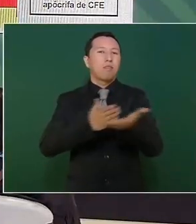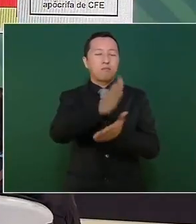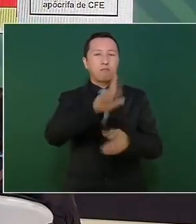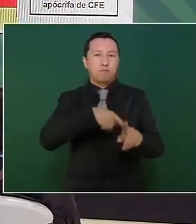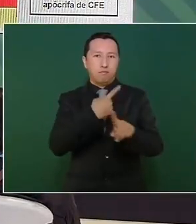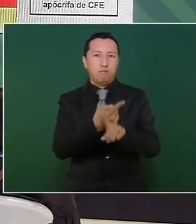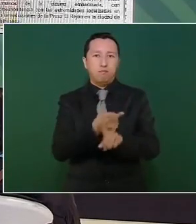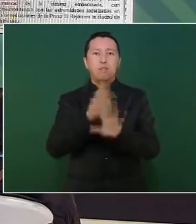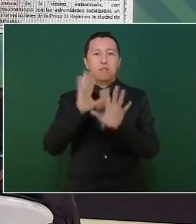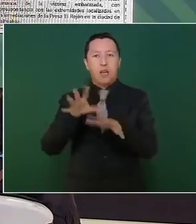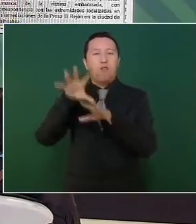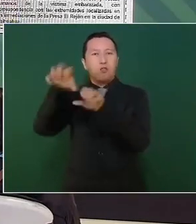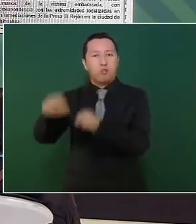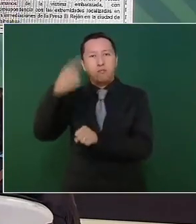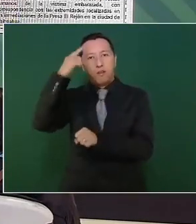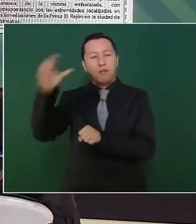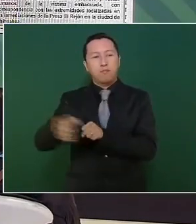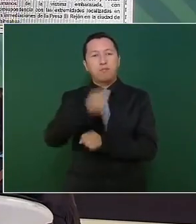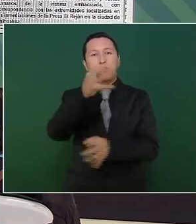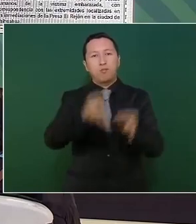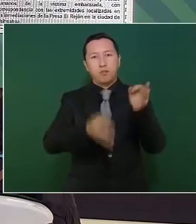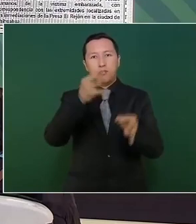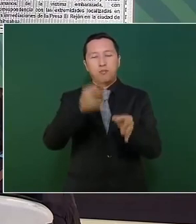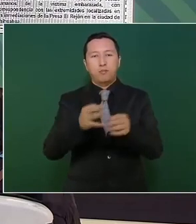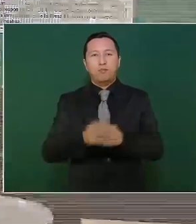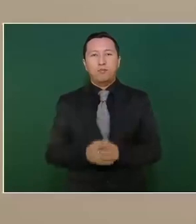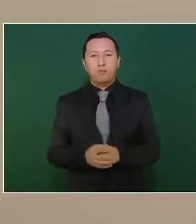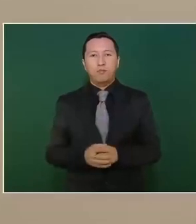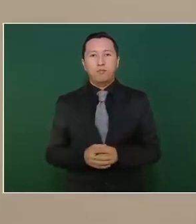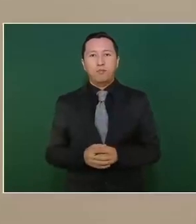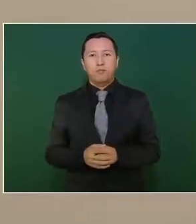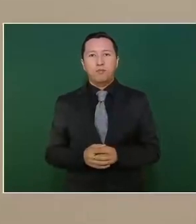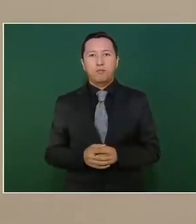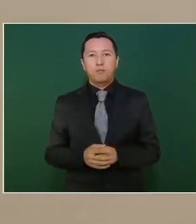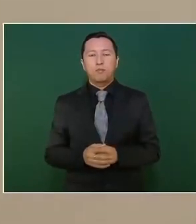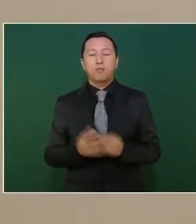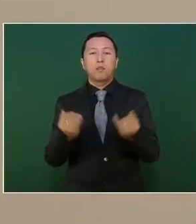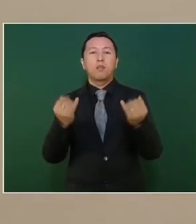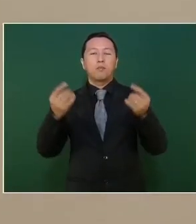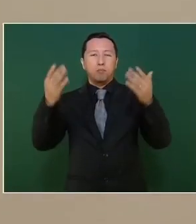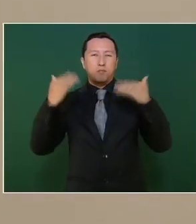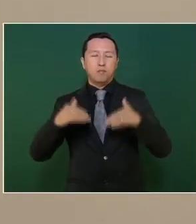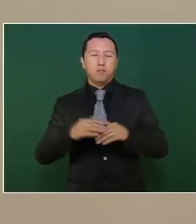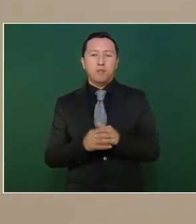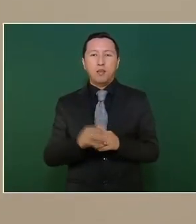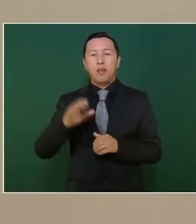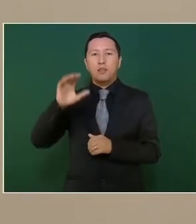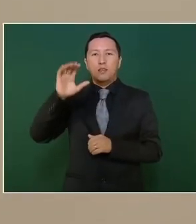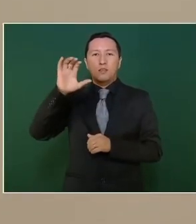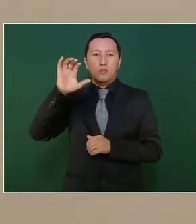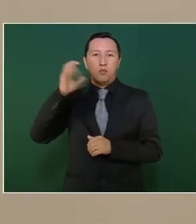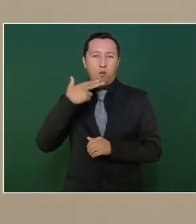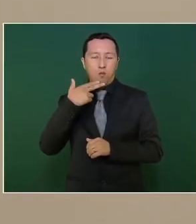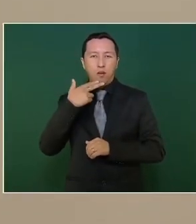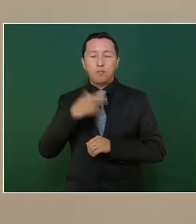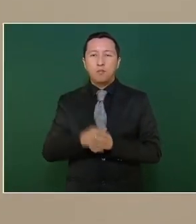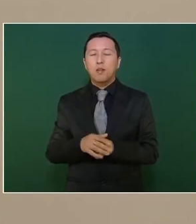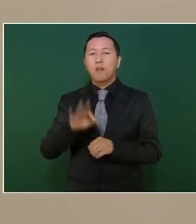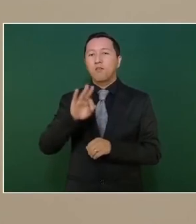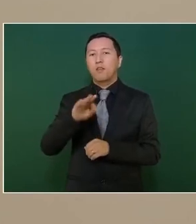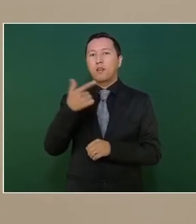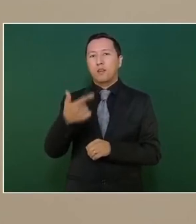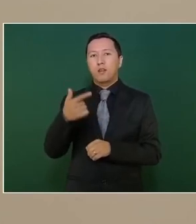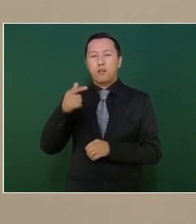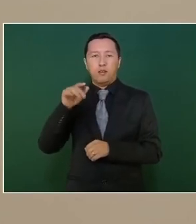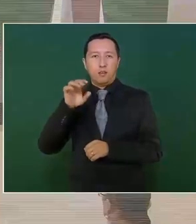a proceso penal. Siguiente. También informar que fue detenido en Chihuahua en una operación de la Fiscalía General de